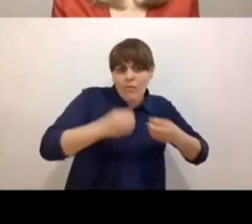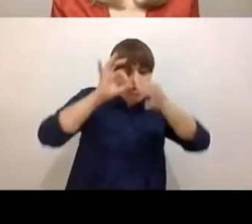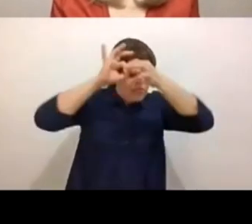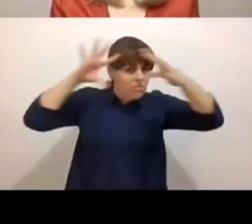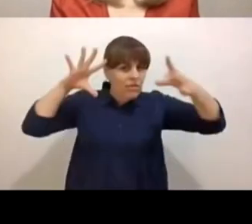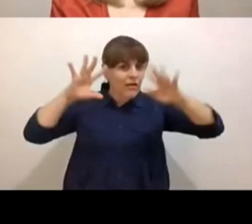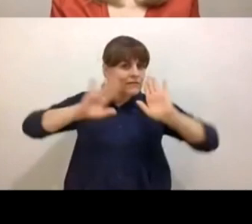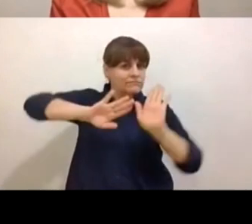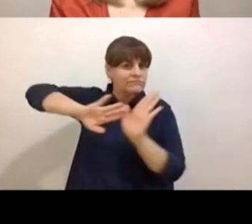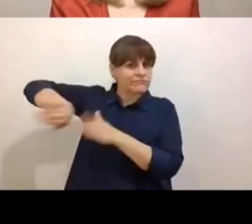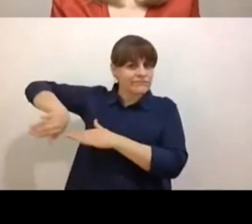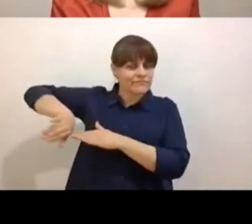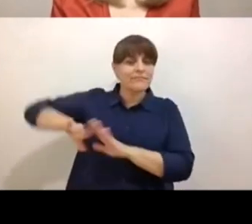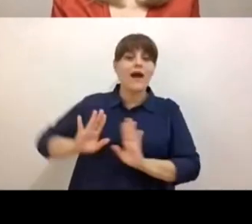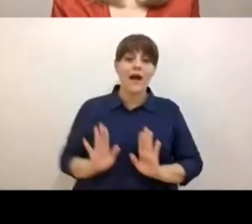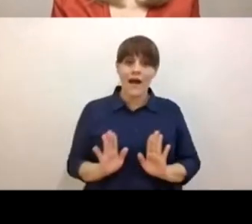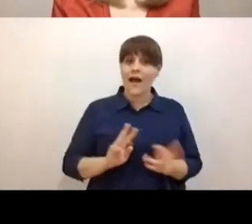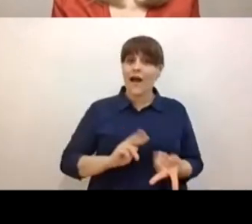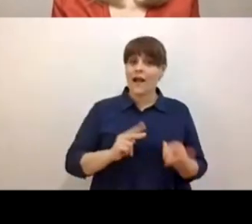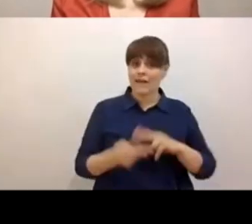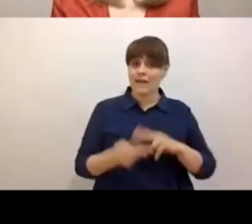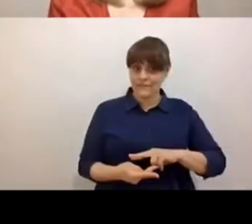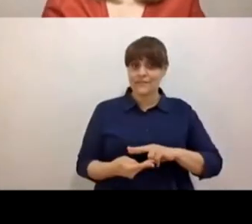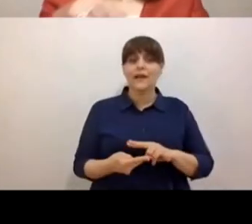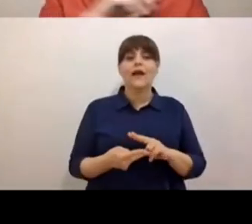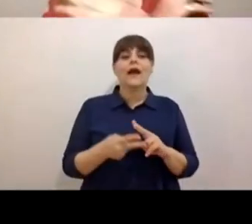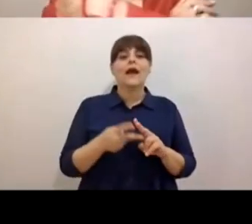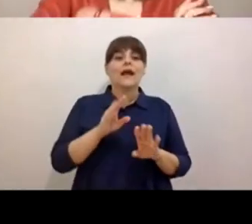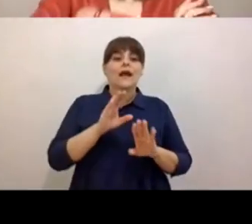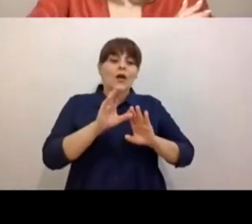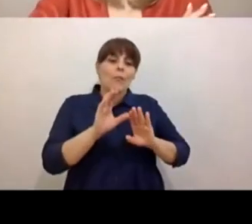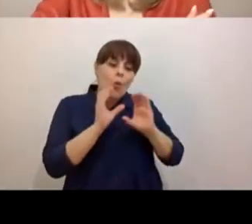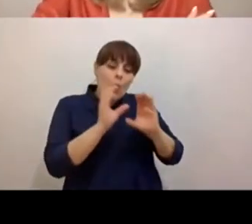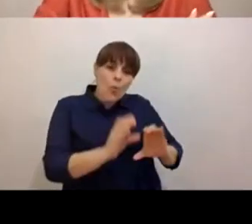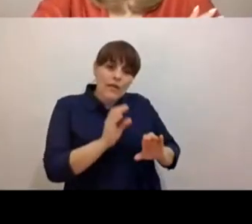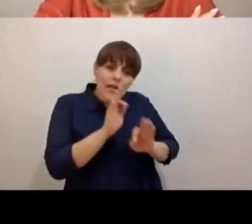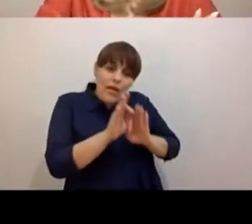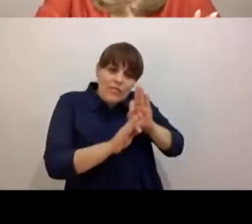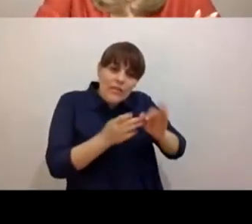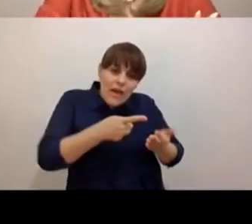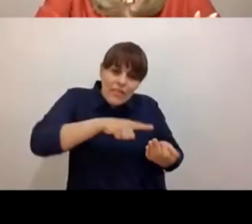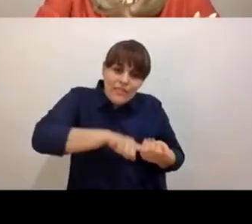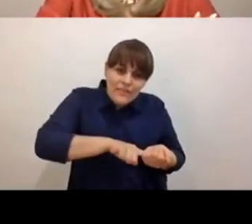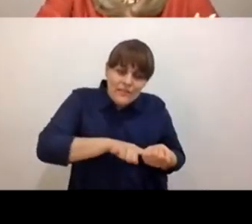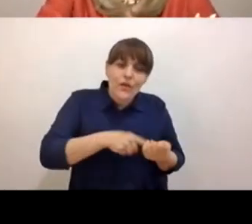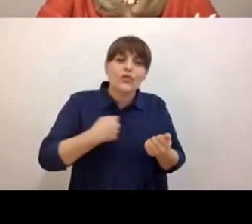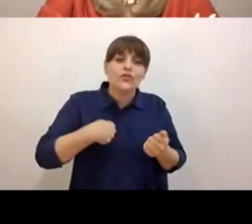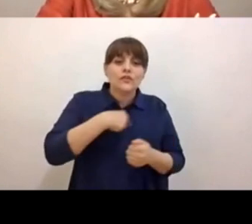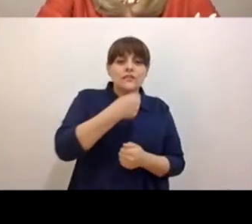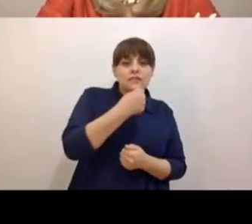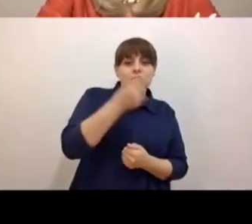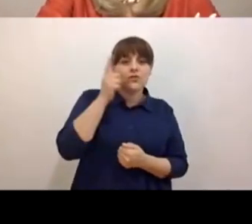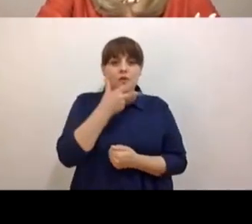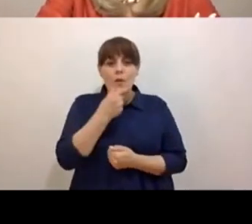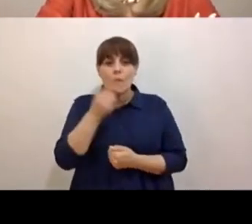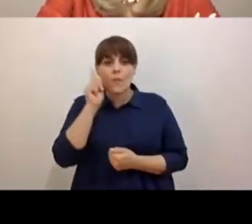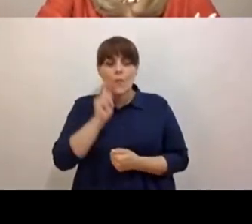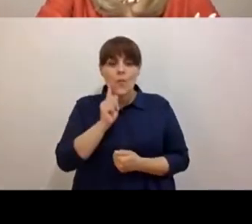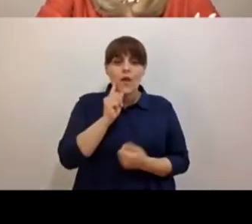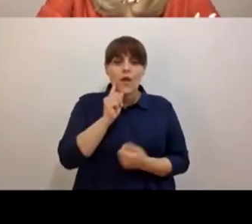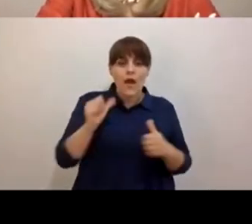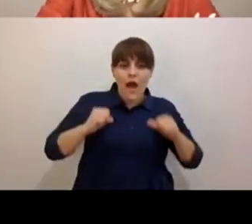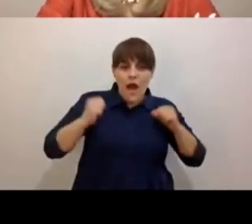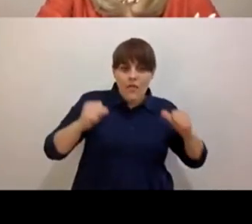Desde la crianza con ternura, entonces, acompañar a la niña, el niño y el adolescente a vivir el proceso de duelo,